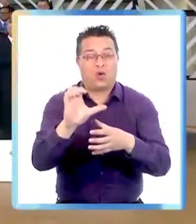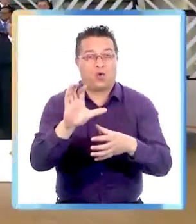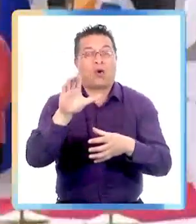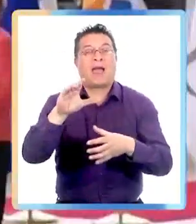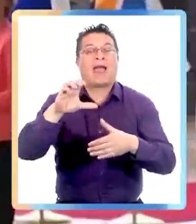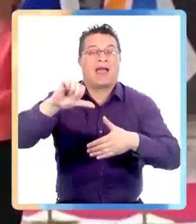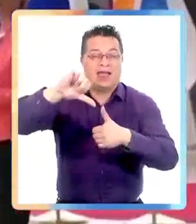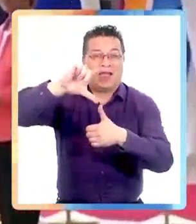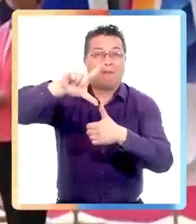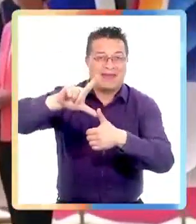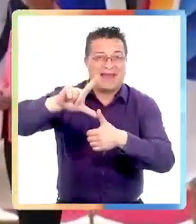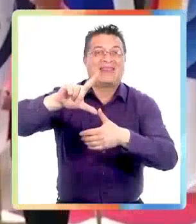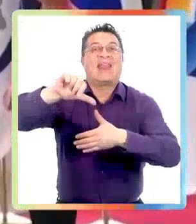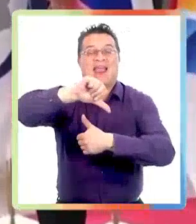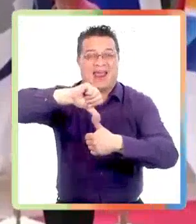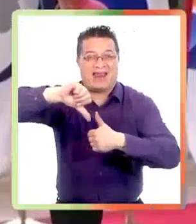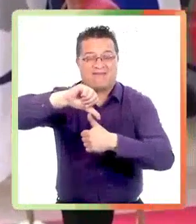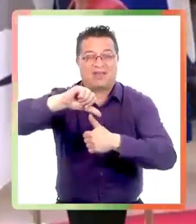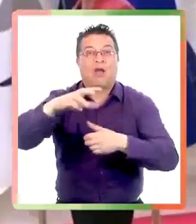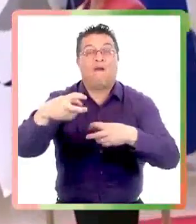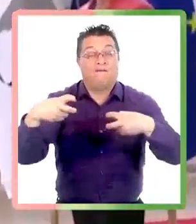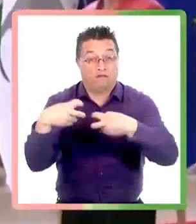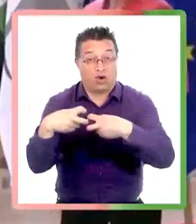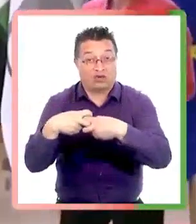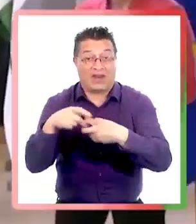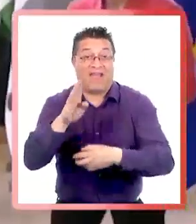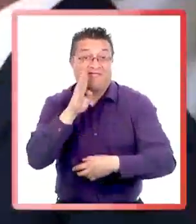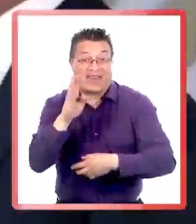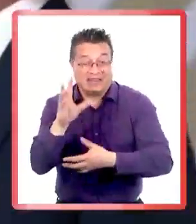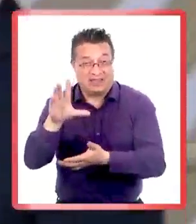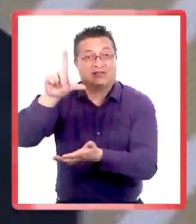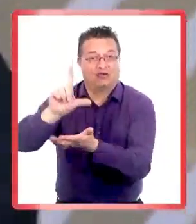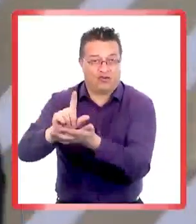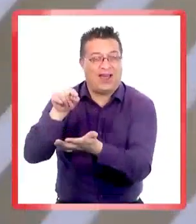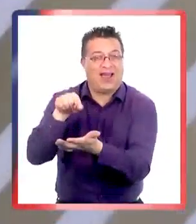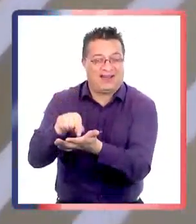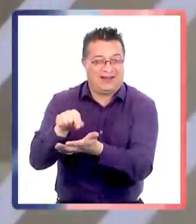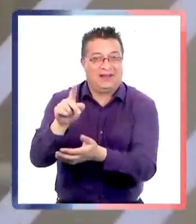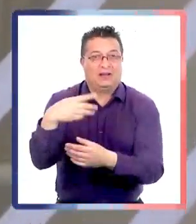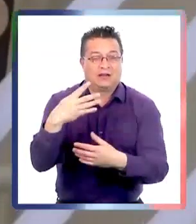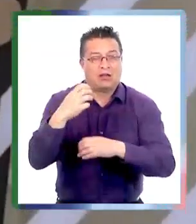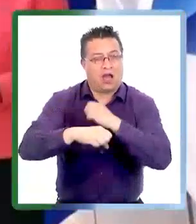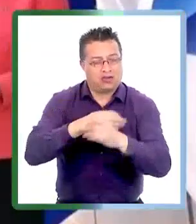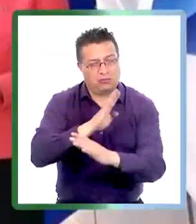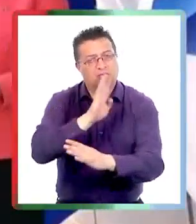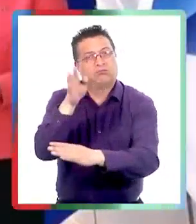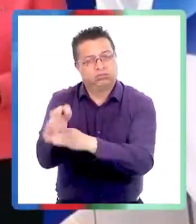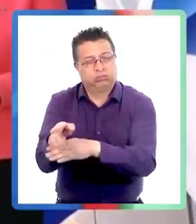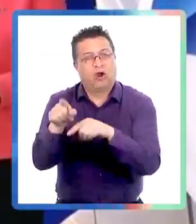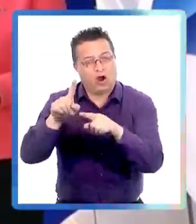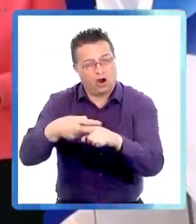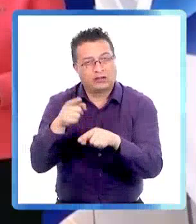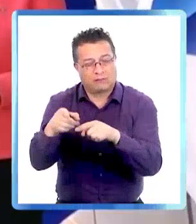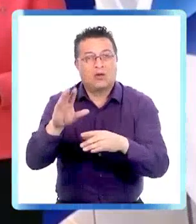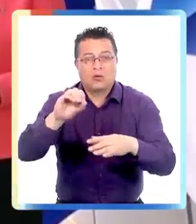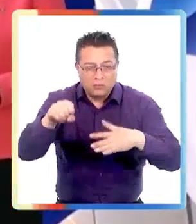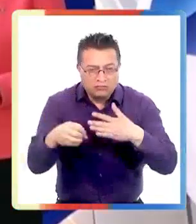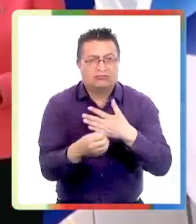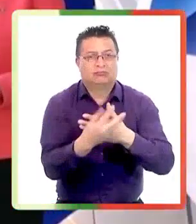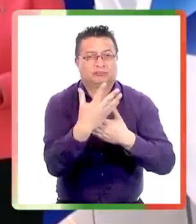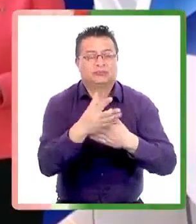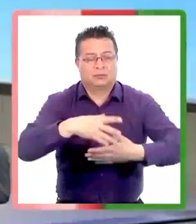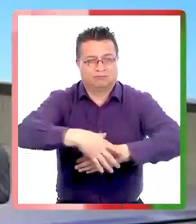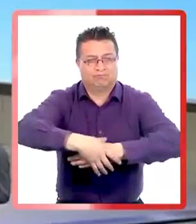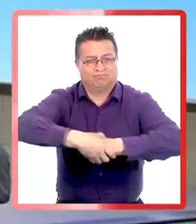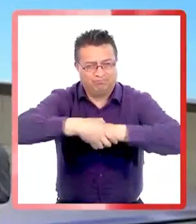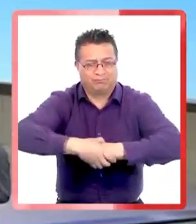América Latina y el Caribe. La cita se reanuda en Bruselas, Bélgica, luego de ocho años de su último encuentro, con los objetivos